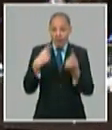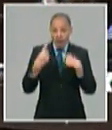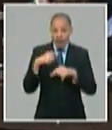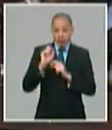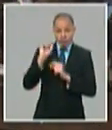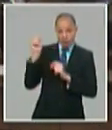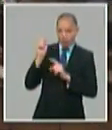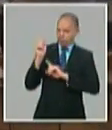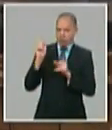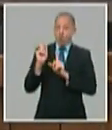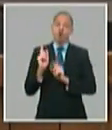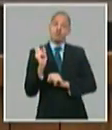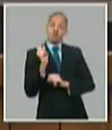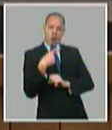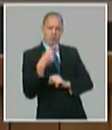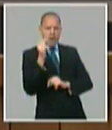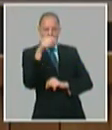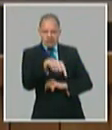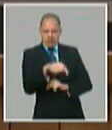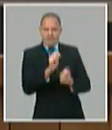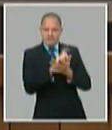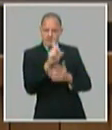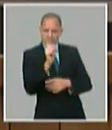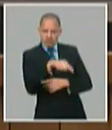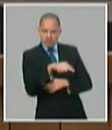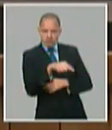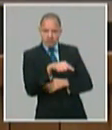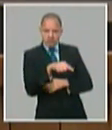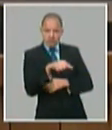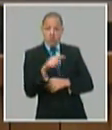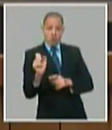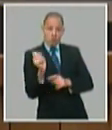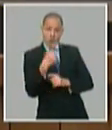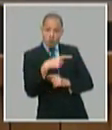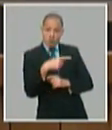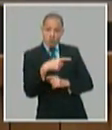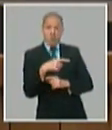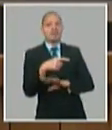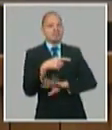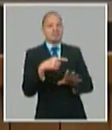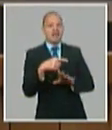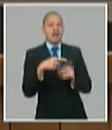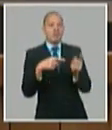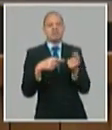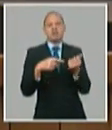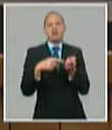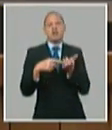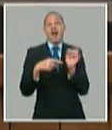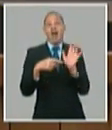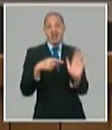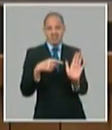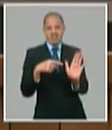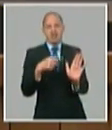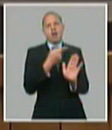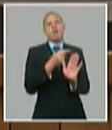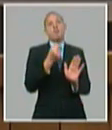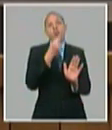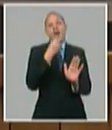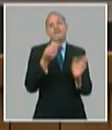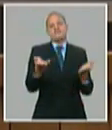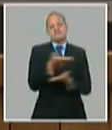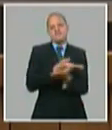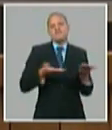más en la misma medida que tengamos nosotros más audacia más competitividad más capacidad de competir en la zona y colocar nuestras